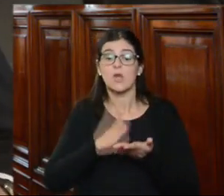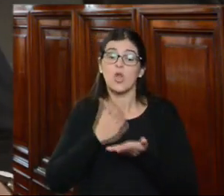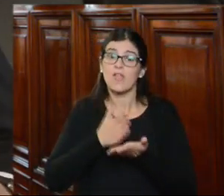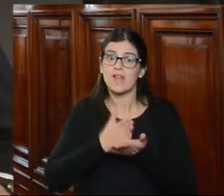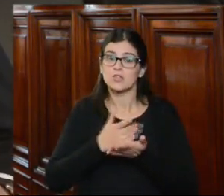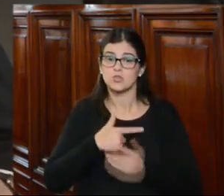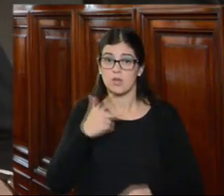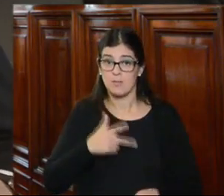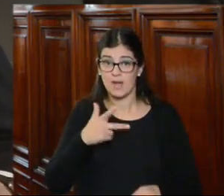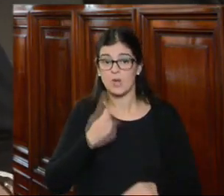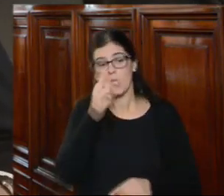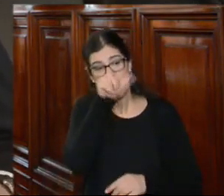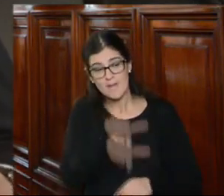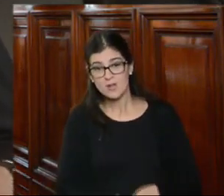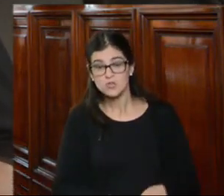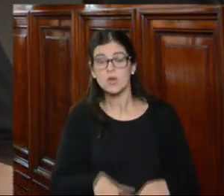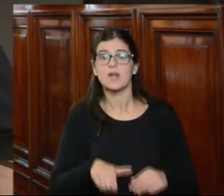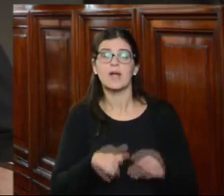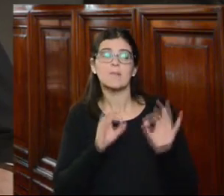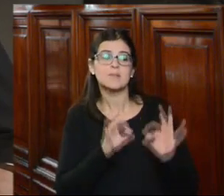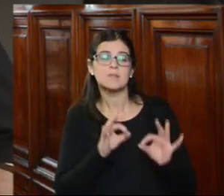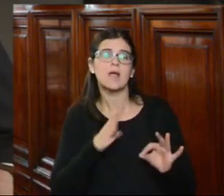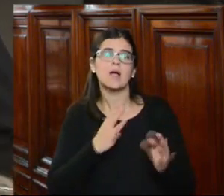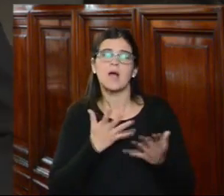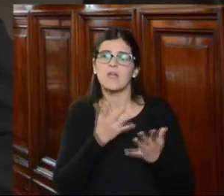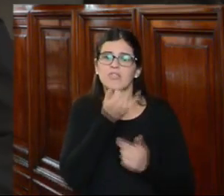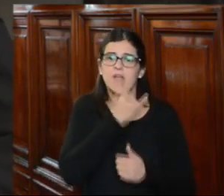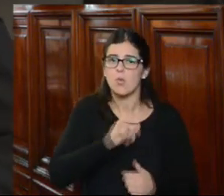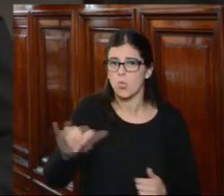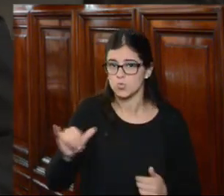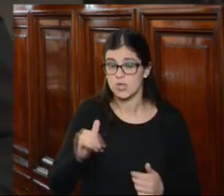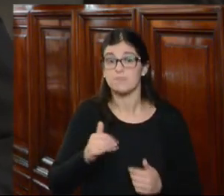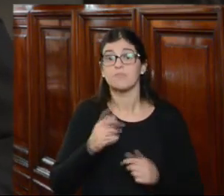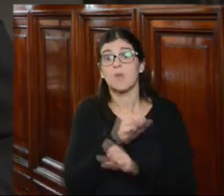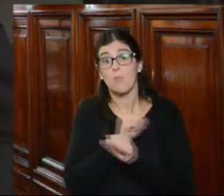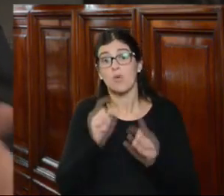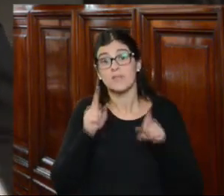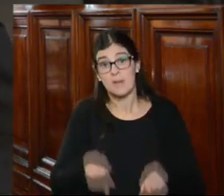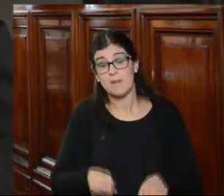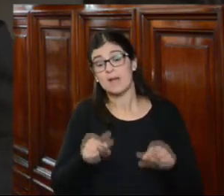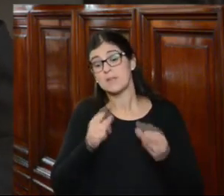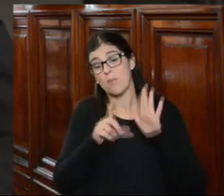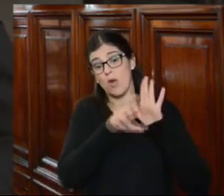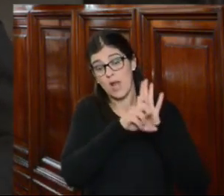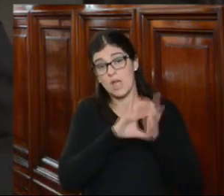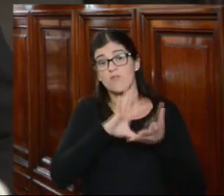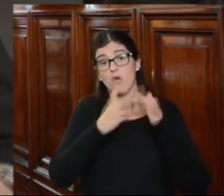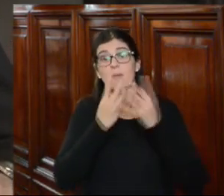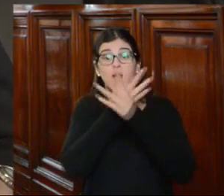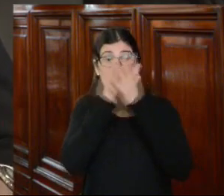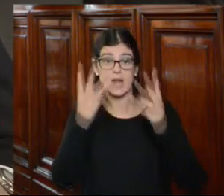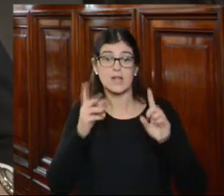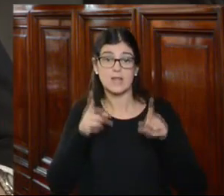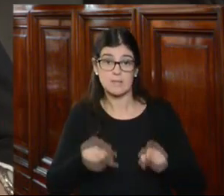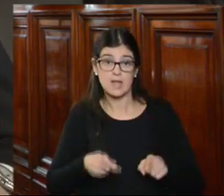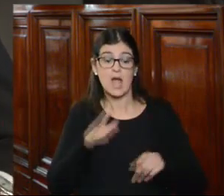derechos humanos de una persona que concretamente haga una denuncia puede también realizar por ley informes generales